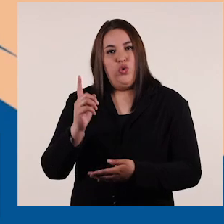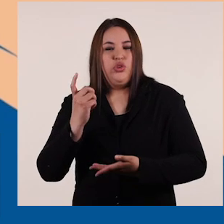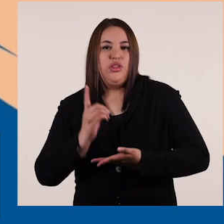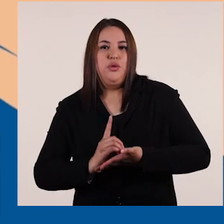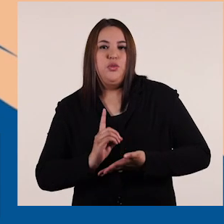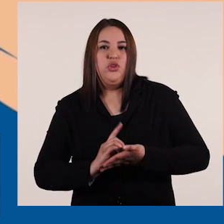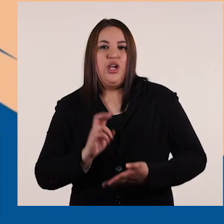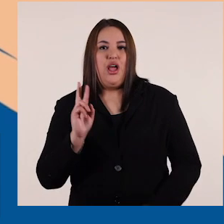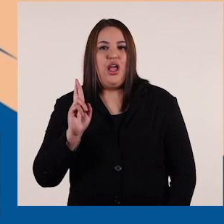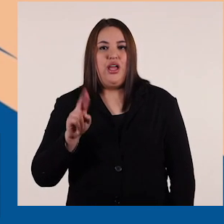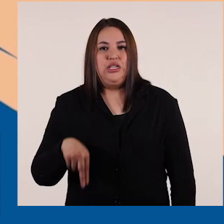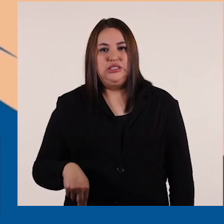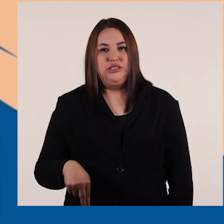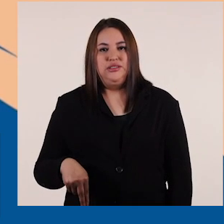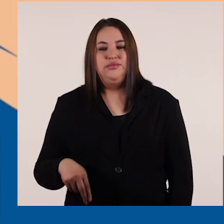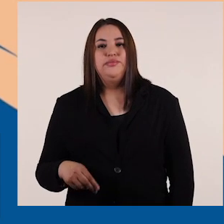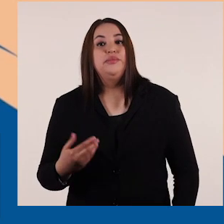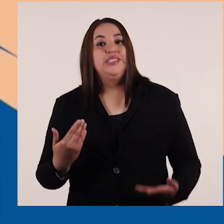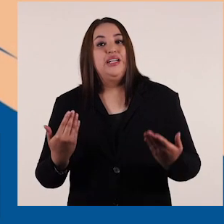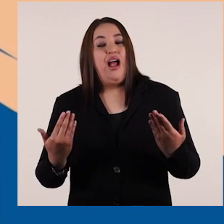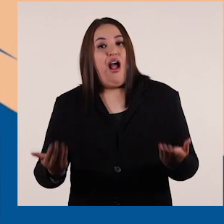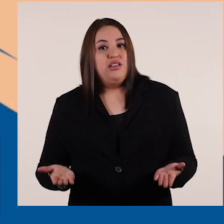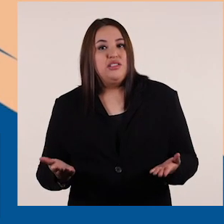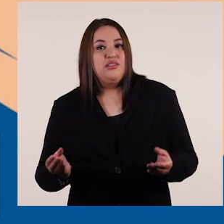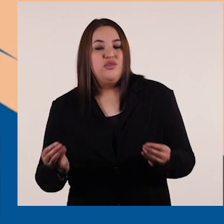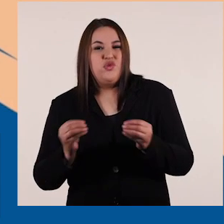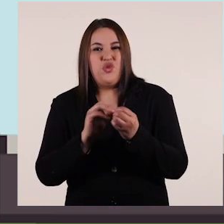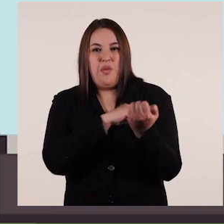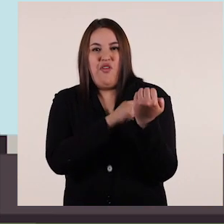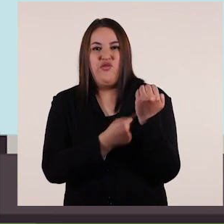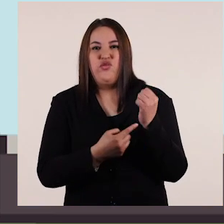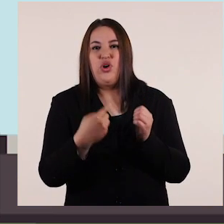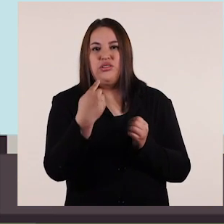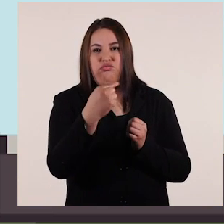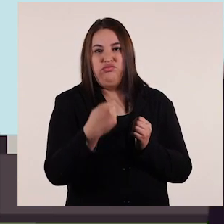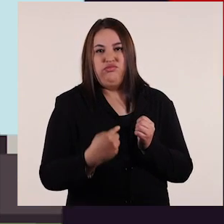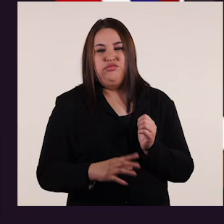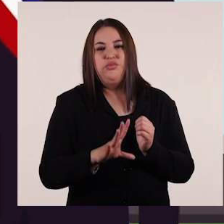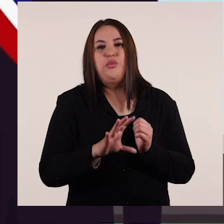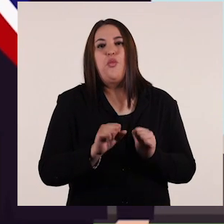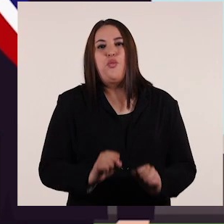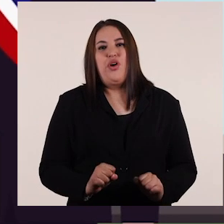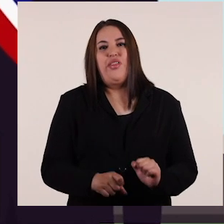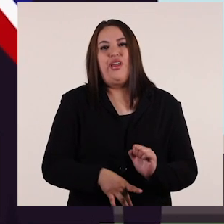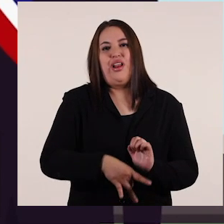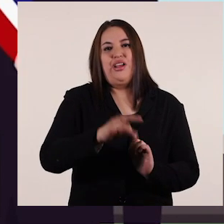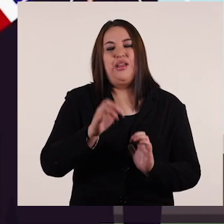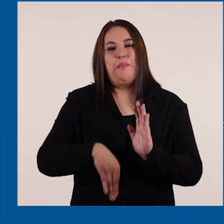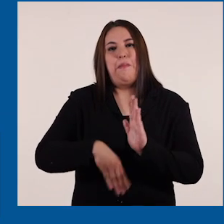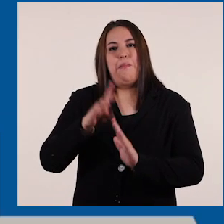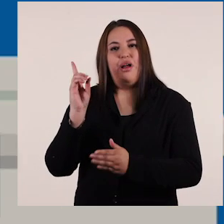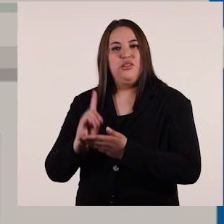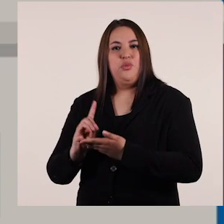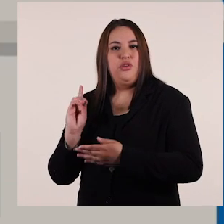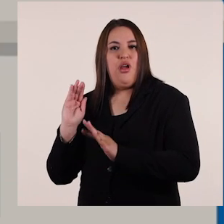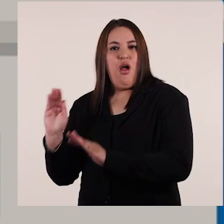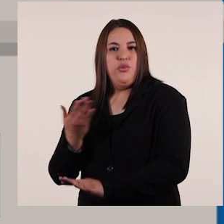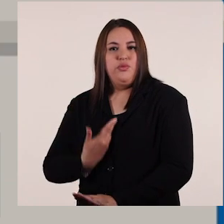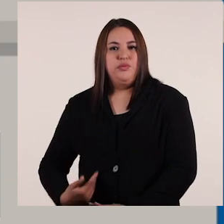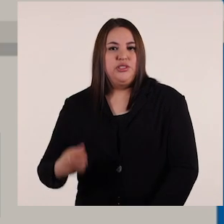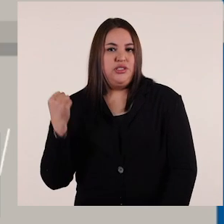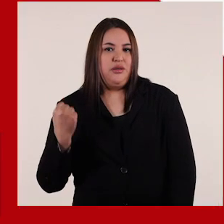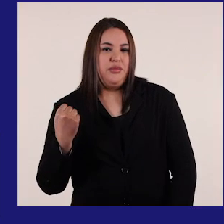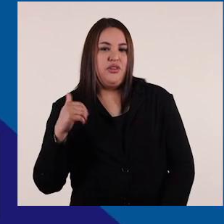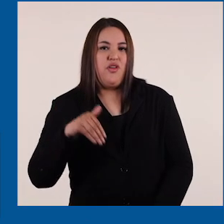un candidato a diputado de RN. De esta manera, sumaremos fuerza en la lista y podremos elegir más diputados que apoyen el gobierno del presidente